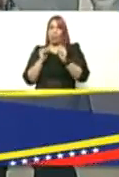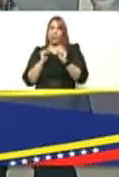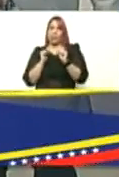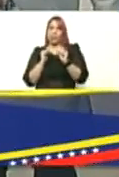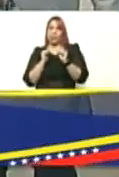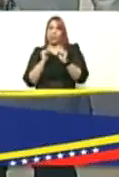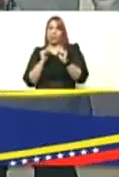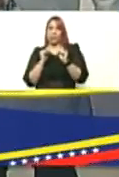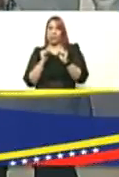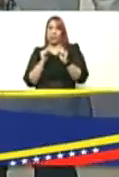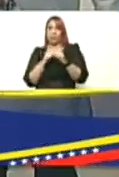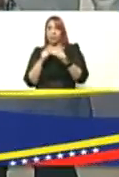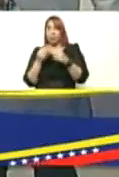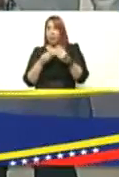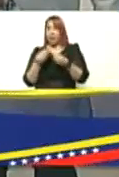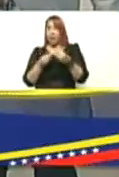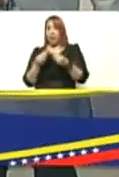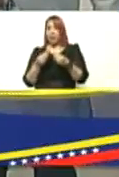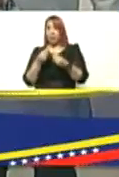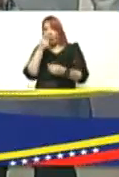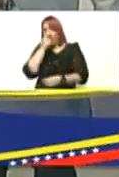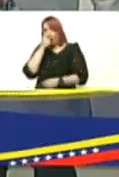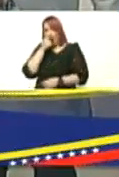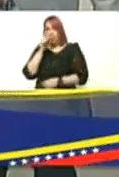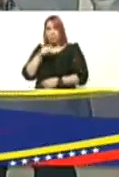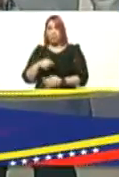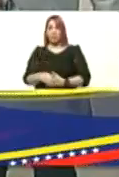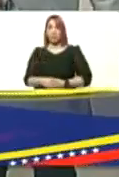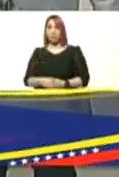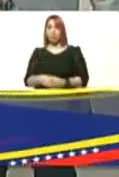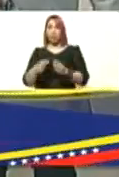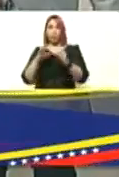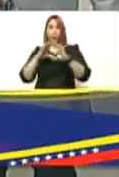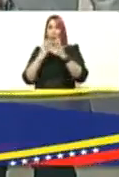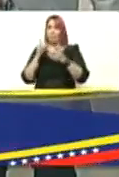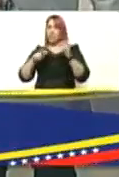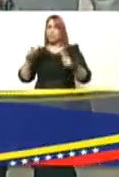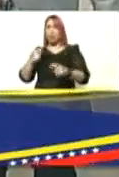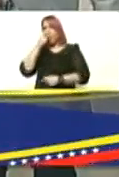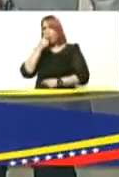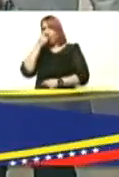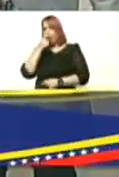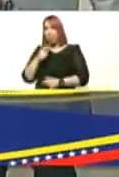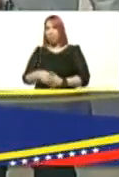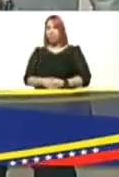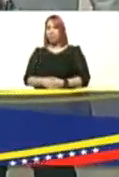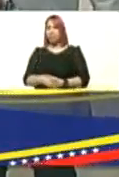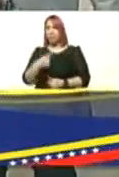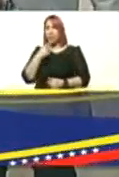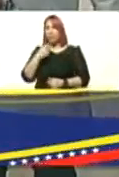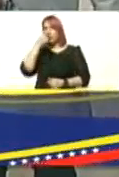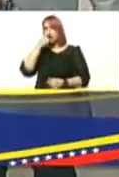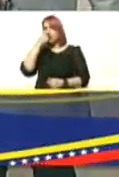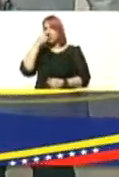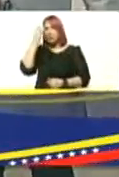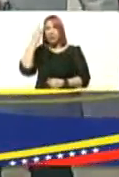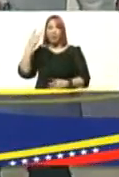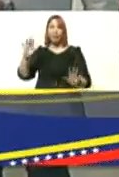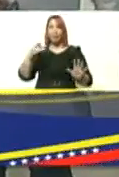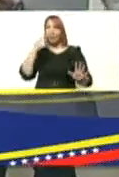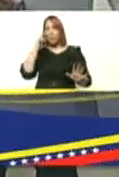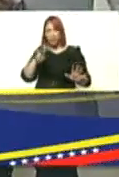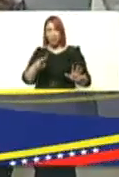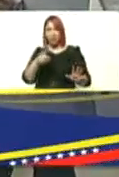eso ha generado como un cuadro viral por ahí entonces todo el mundo anda como en gripado le dicen la gripecita esa en estos días vi